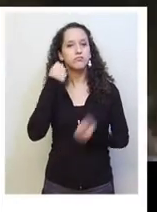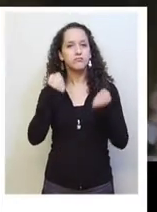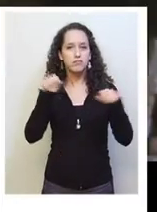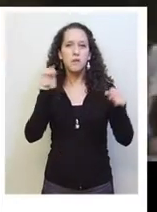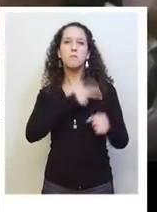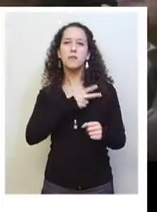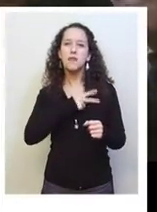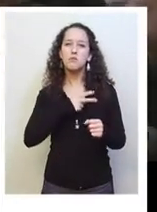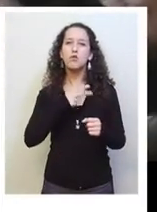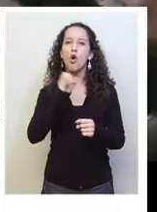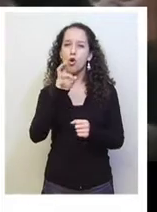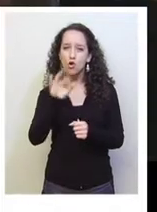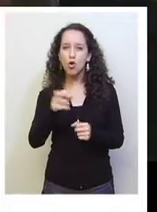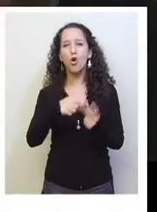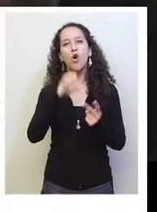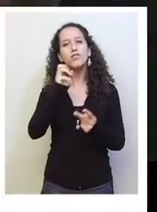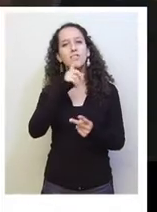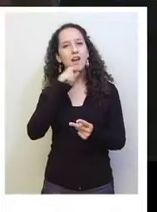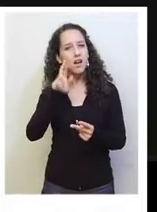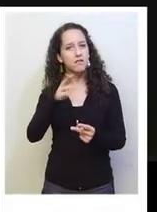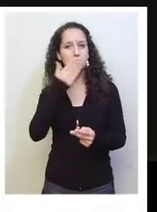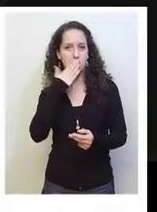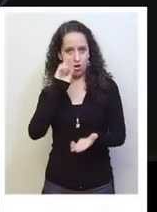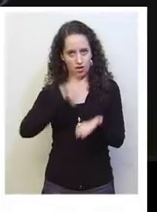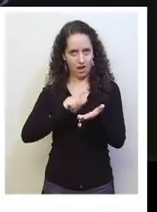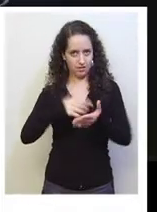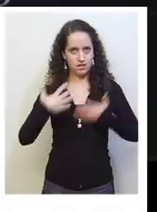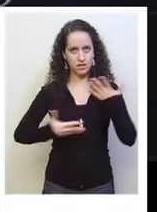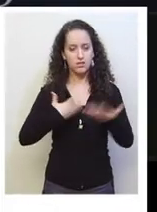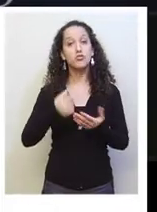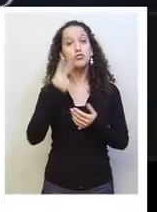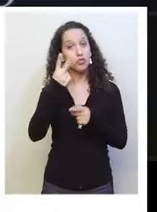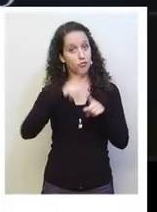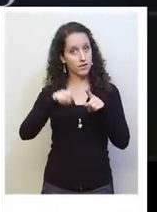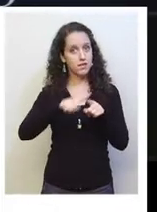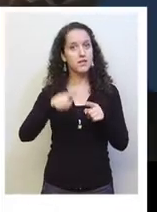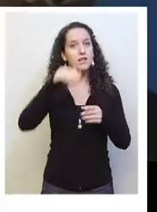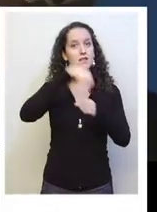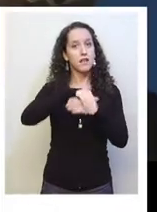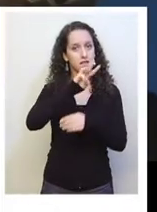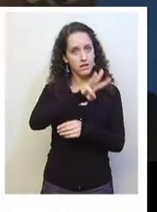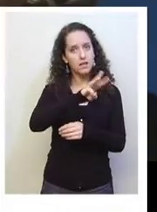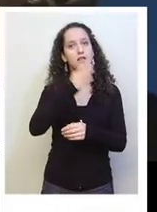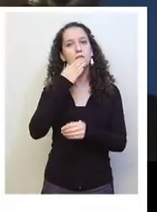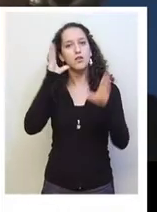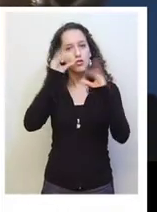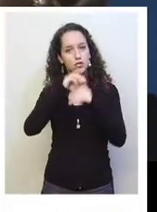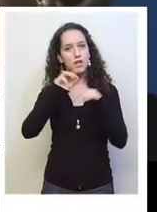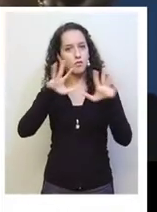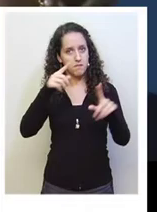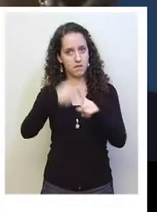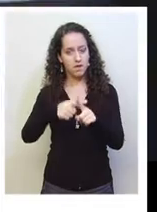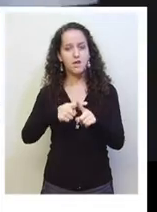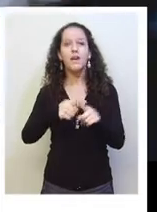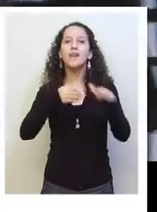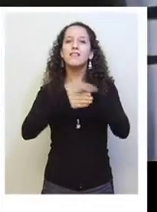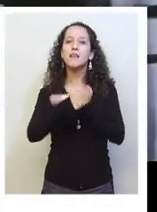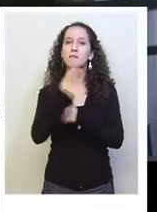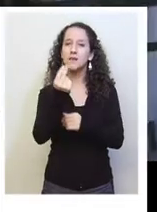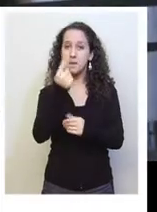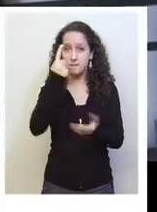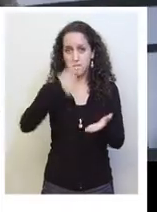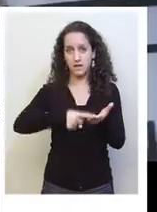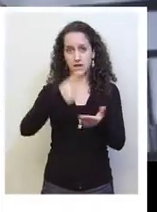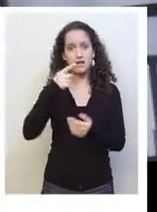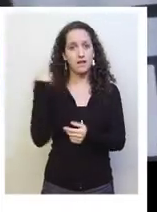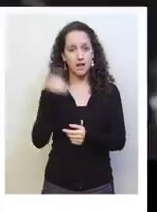ganadora del Globo de Oro y el premio Oscar como Mejor Actriz, se presenta solo en dos funciones a las 15 y 21 a